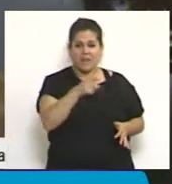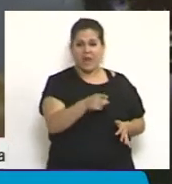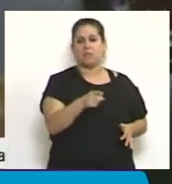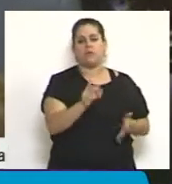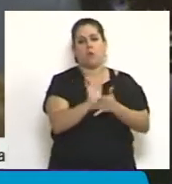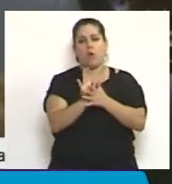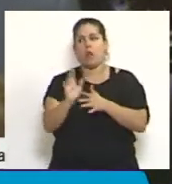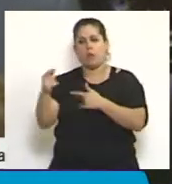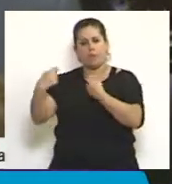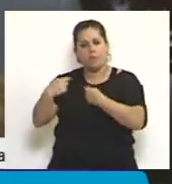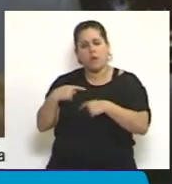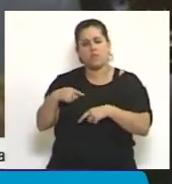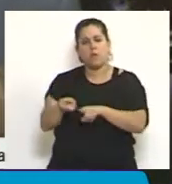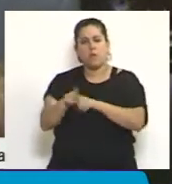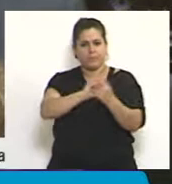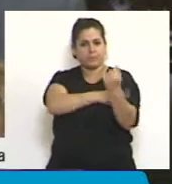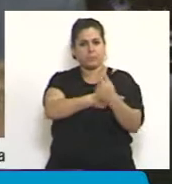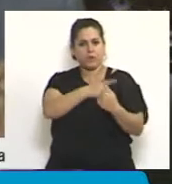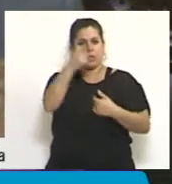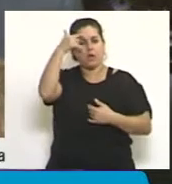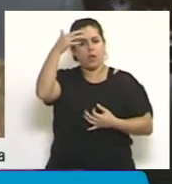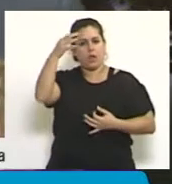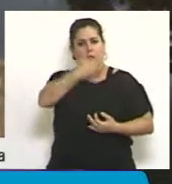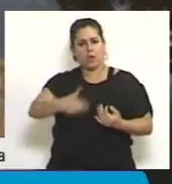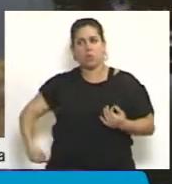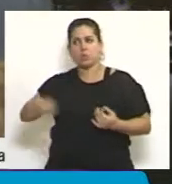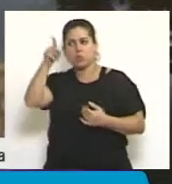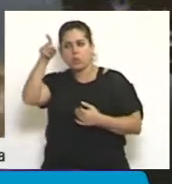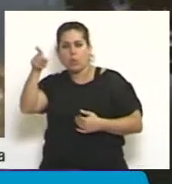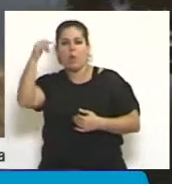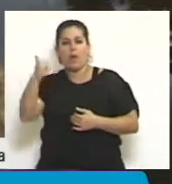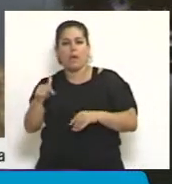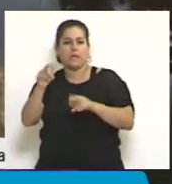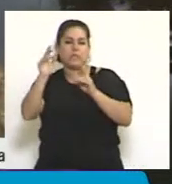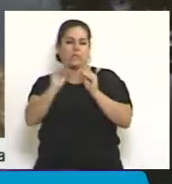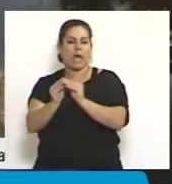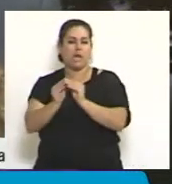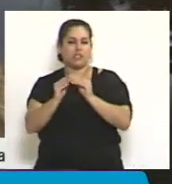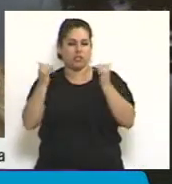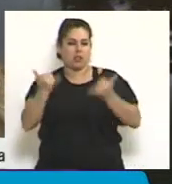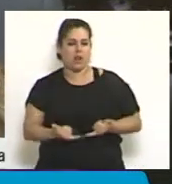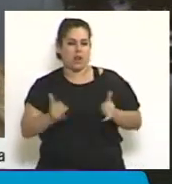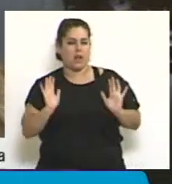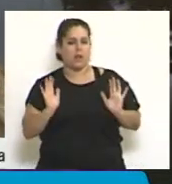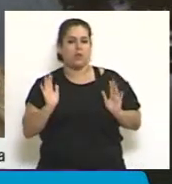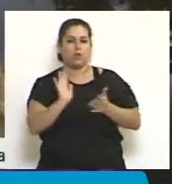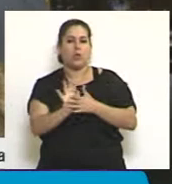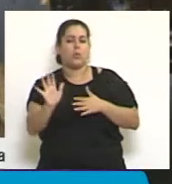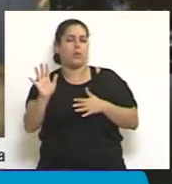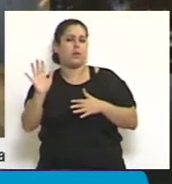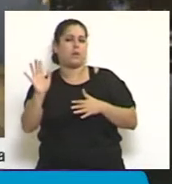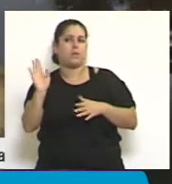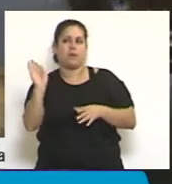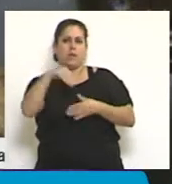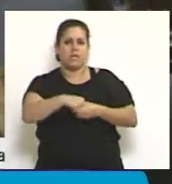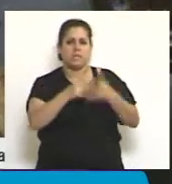que tiene el Poder Ejecutivo, concretamente ya me estoy refiriendo a esos casos concretos de disfunciones a este